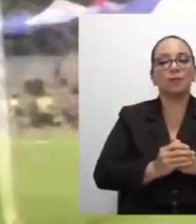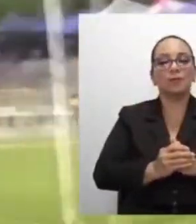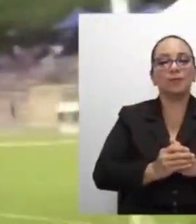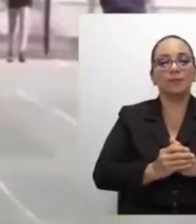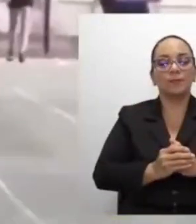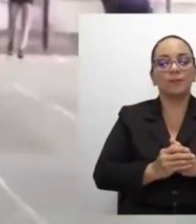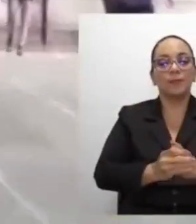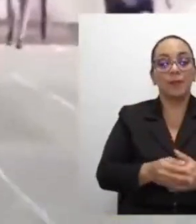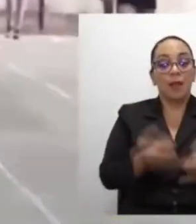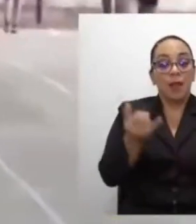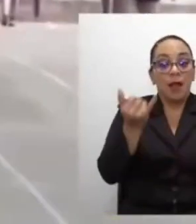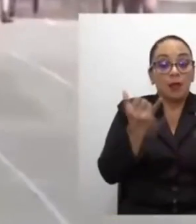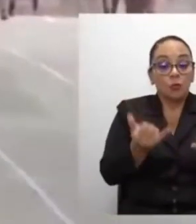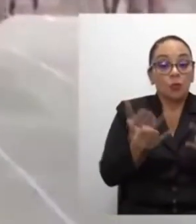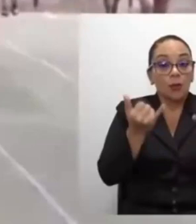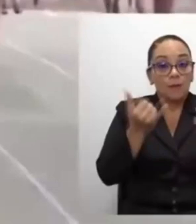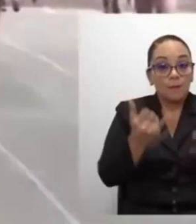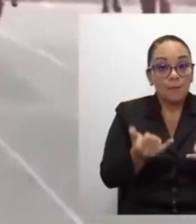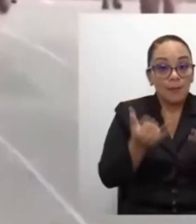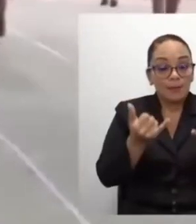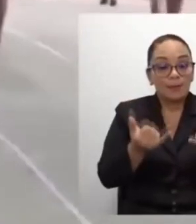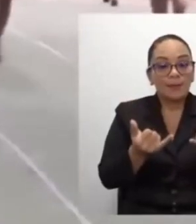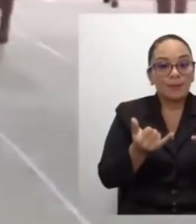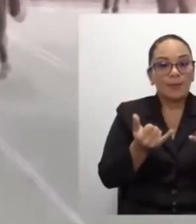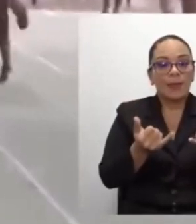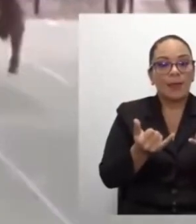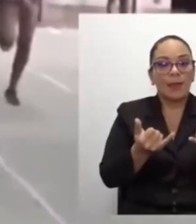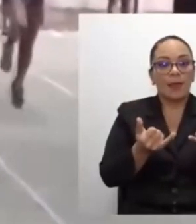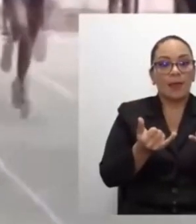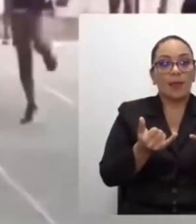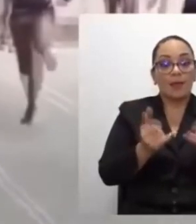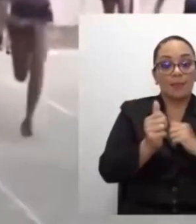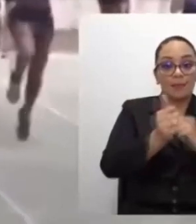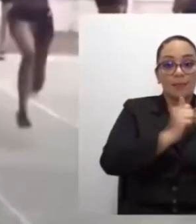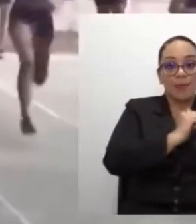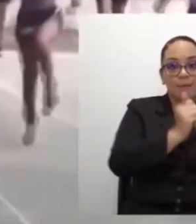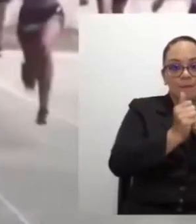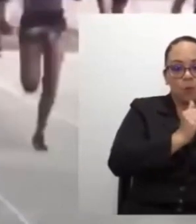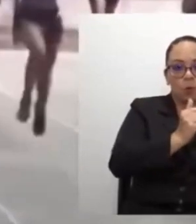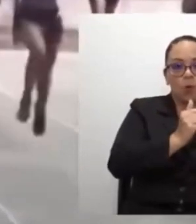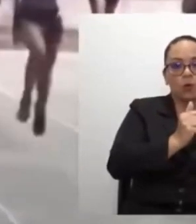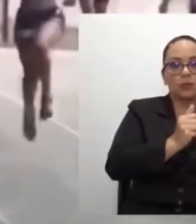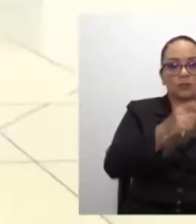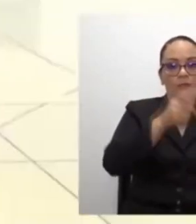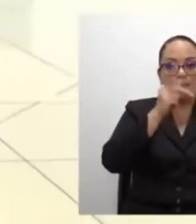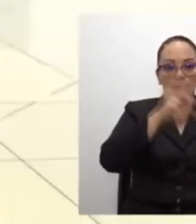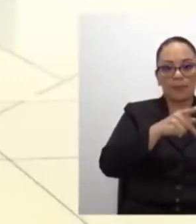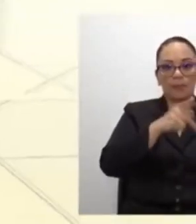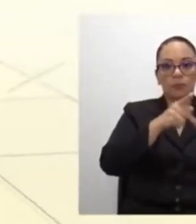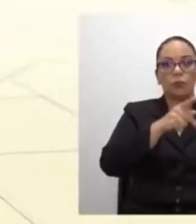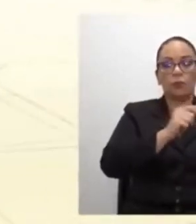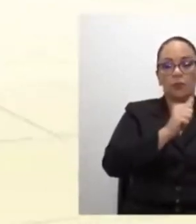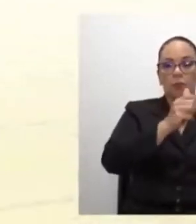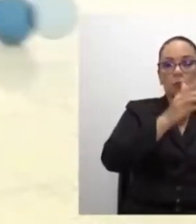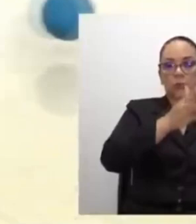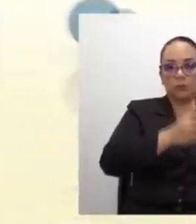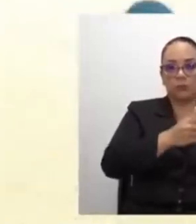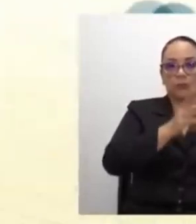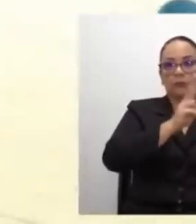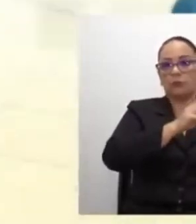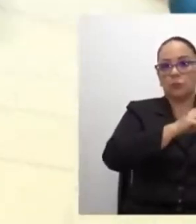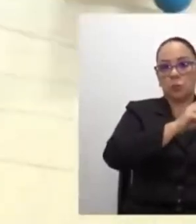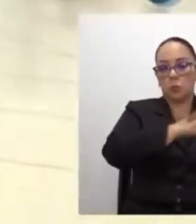interinstitucional con el ICODER, Ministerio de Salud y los comités cantonales fue pilar fundamental para llevar adelante la